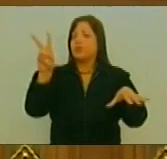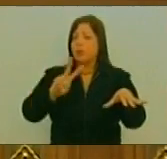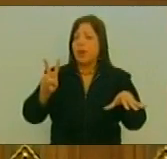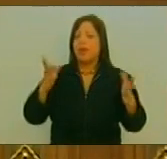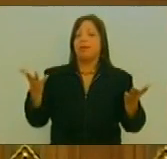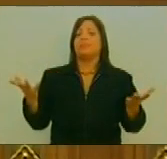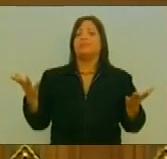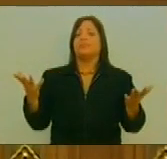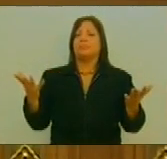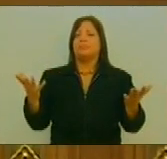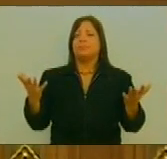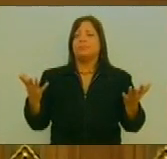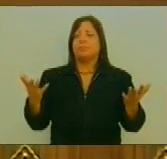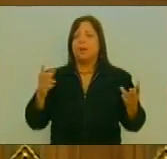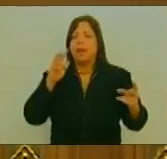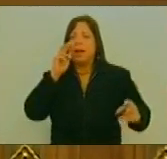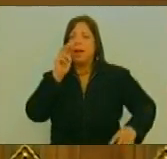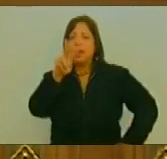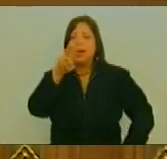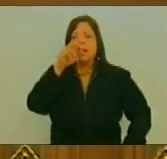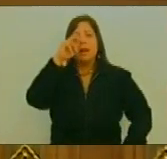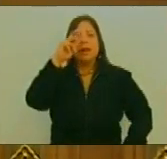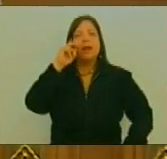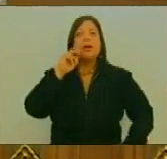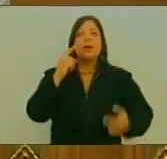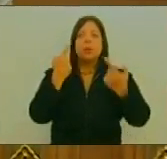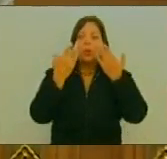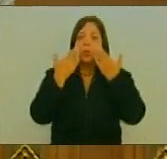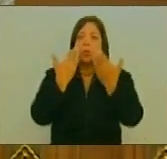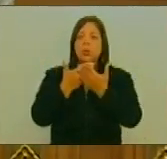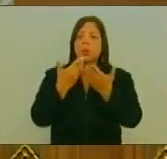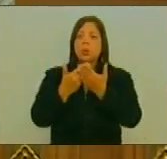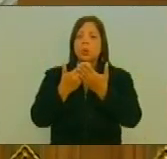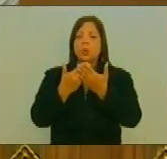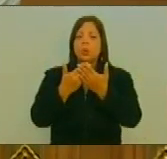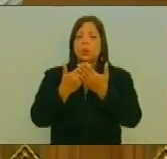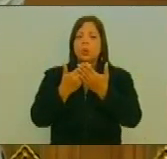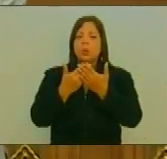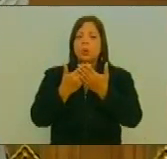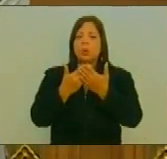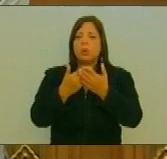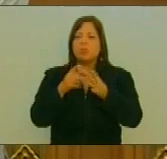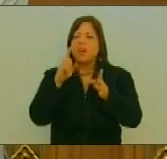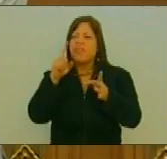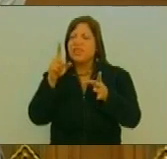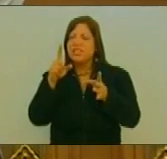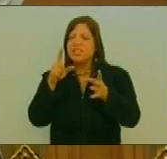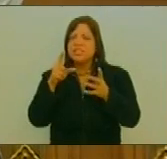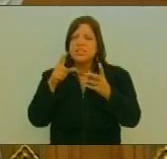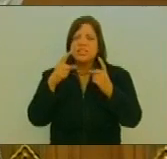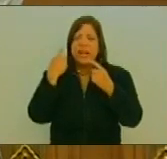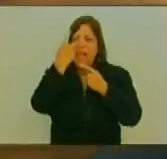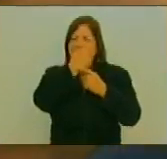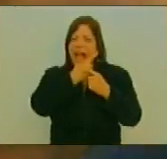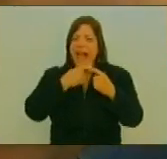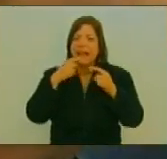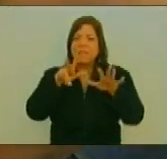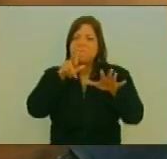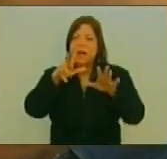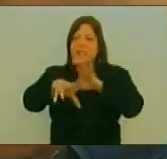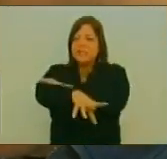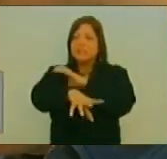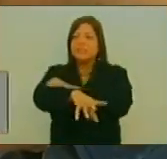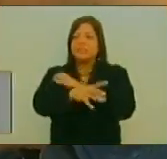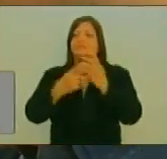Que ha visto Cómo se asoma Los dientes Del fascismo Porque ciertamente